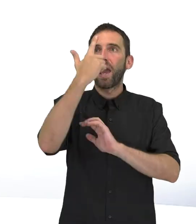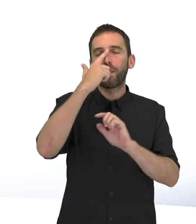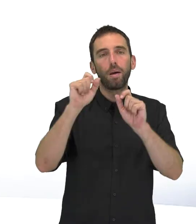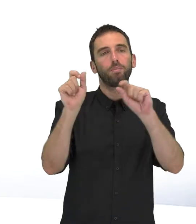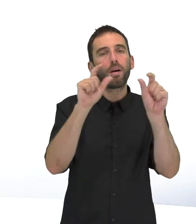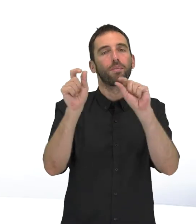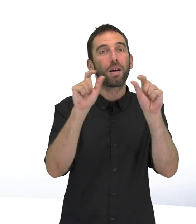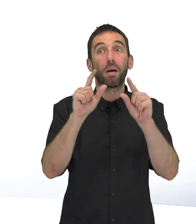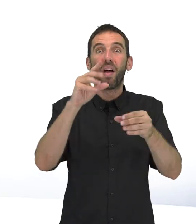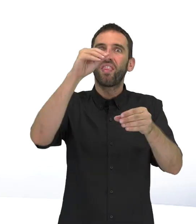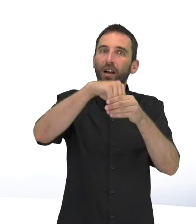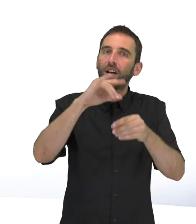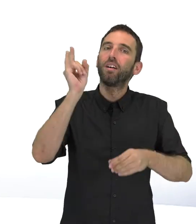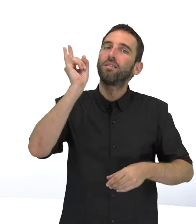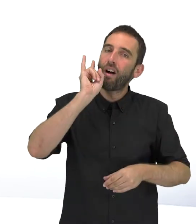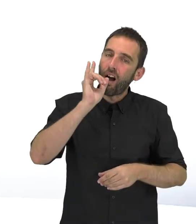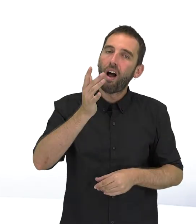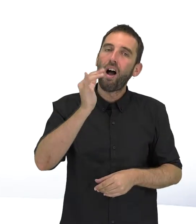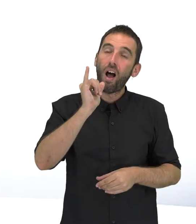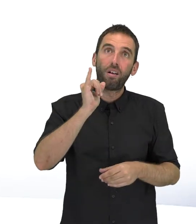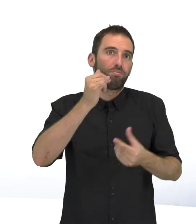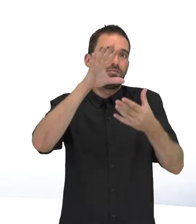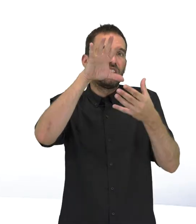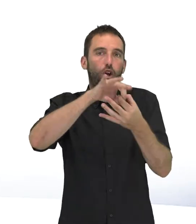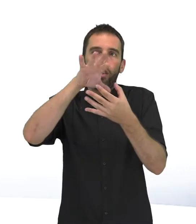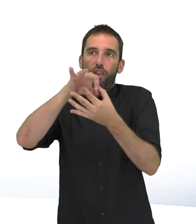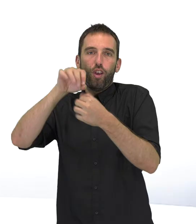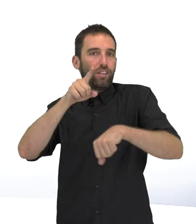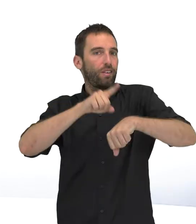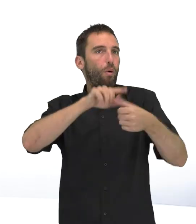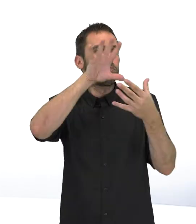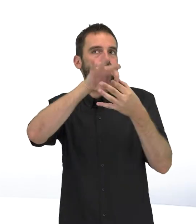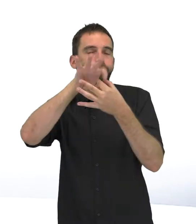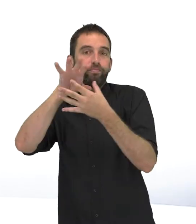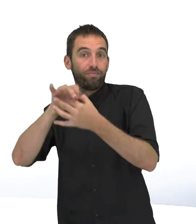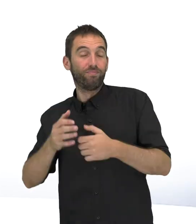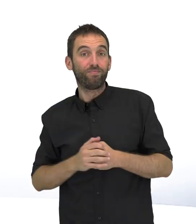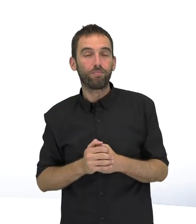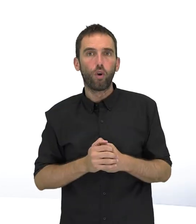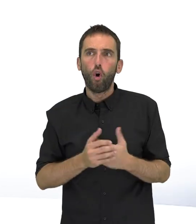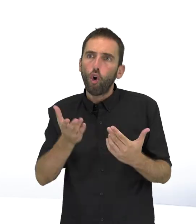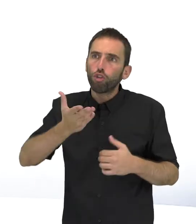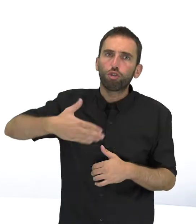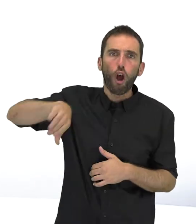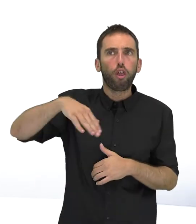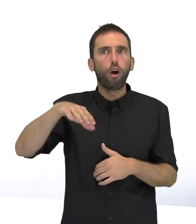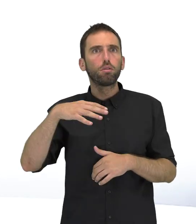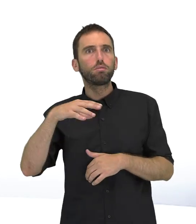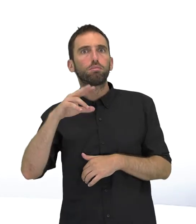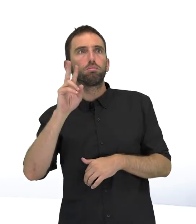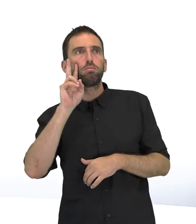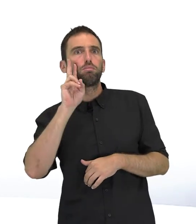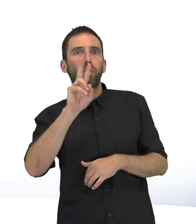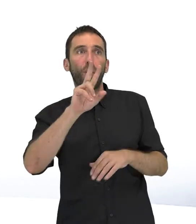secuencia de imágenes, sino también contenido sonoro sincronizado con ella. ¿Puede todo el mundo percibir y